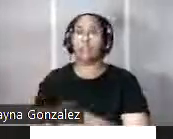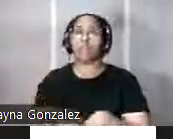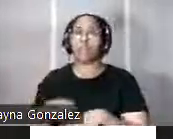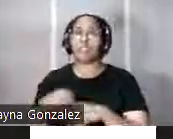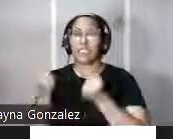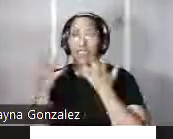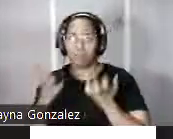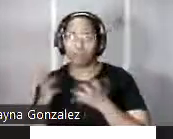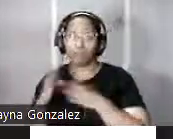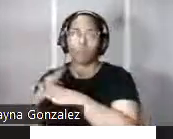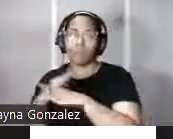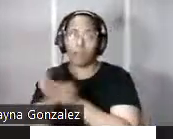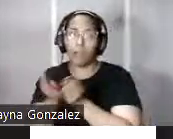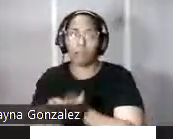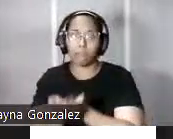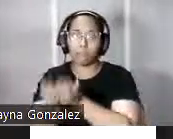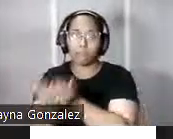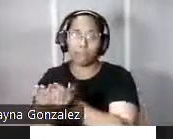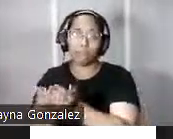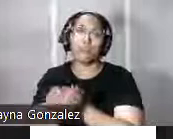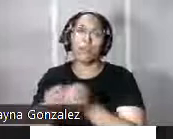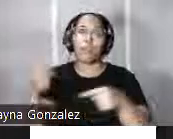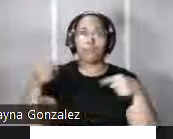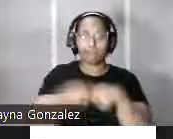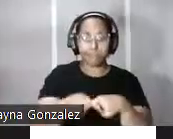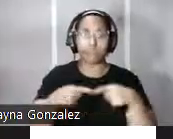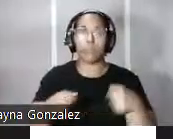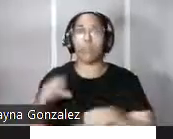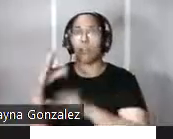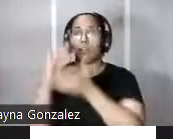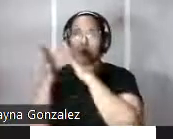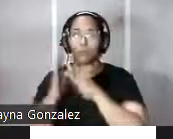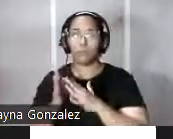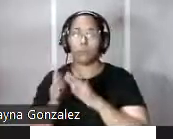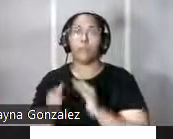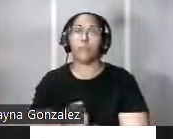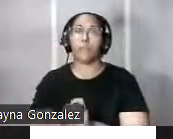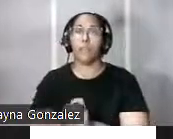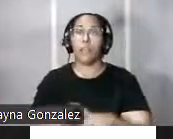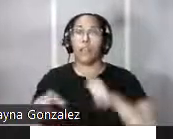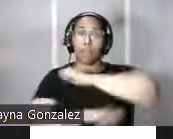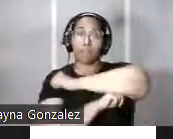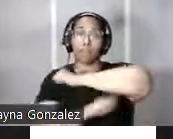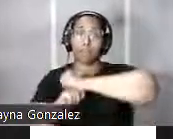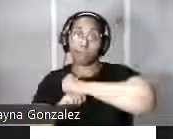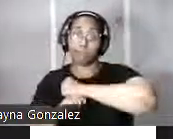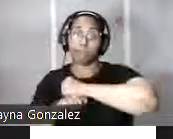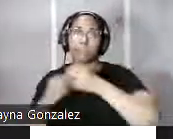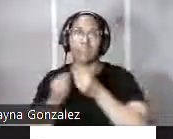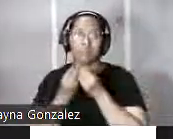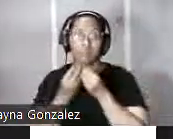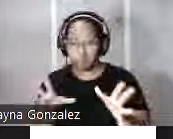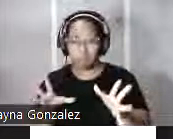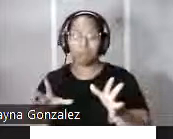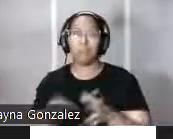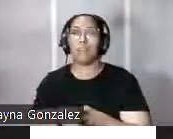de posibles lanchas enemigas por la laguna de Condado este fuerte quedó totalmente arruinado durante el ataque británico sufrido en